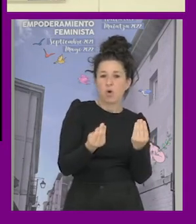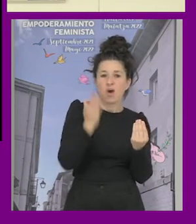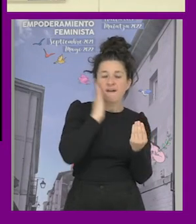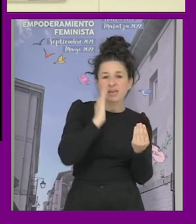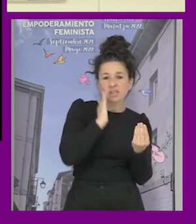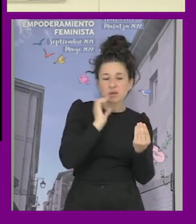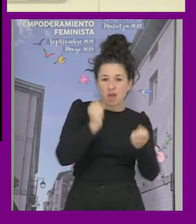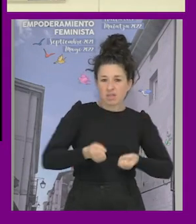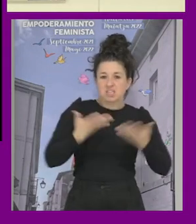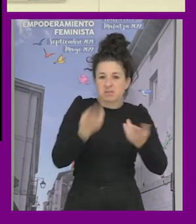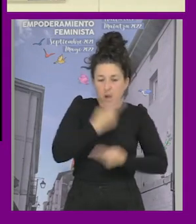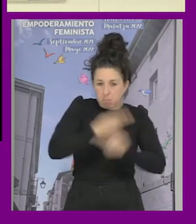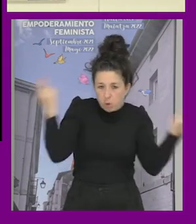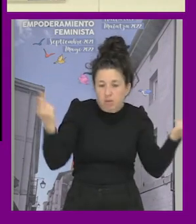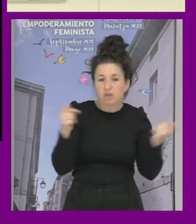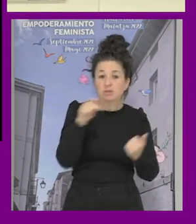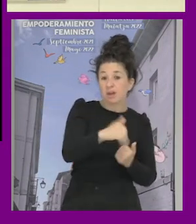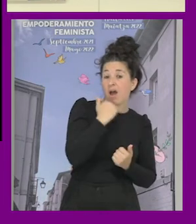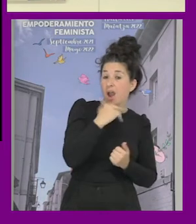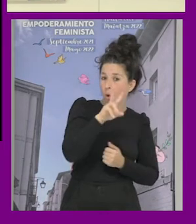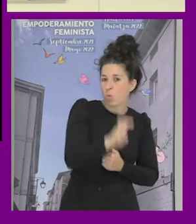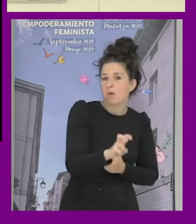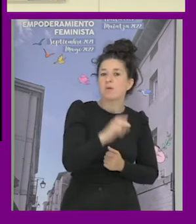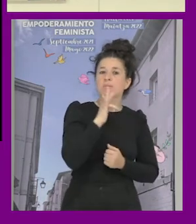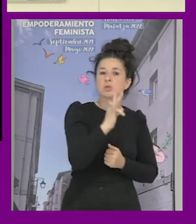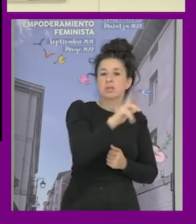es algo nuevo y es algo positivo